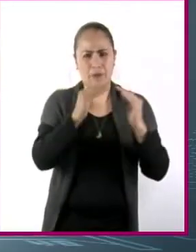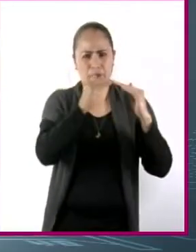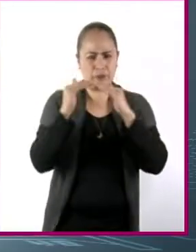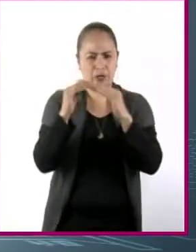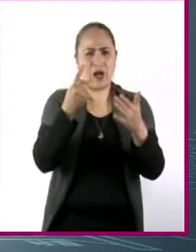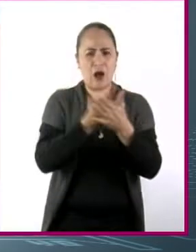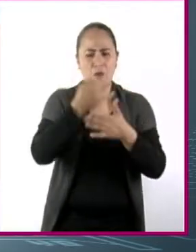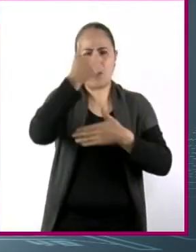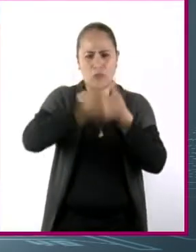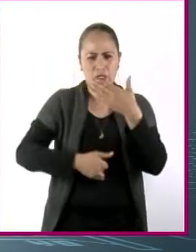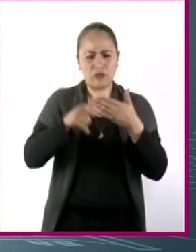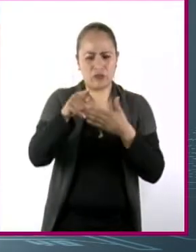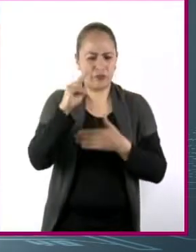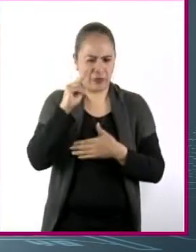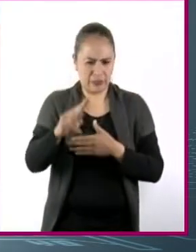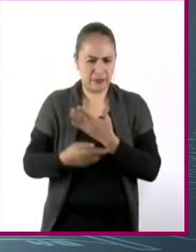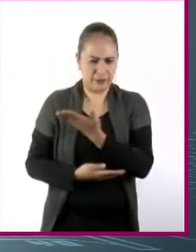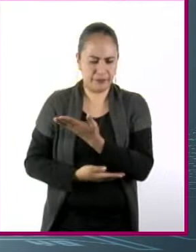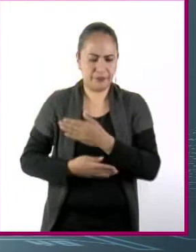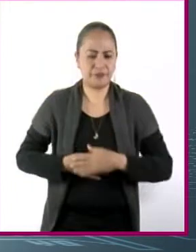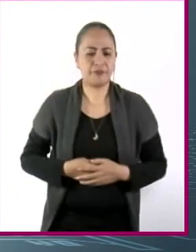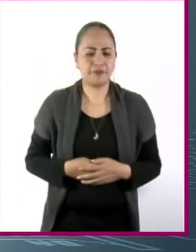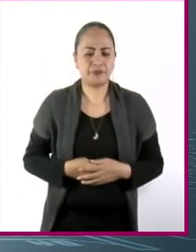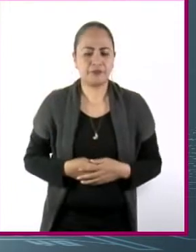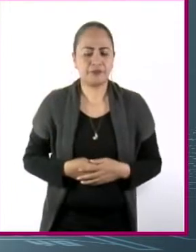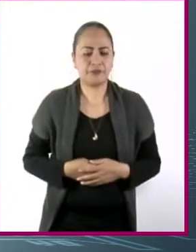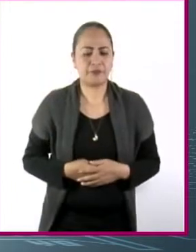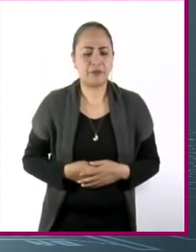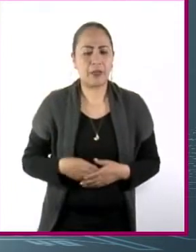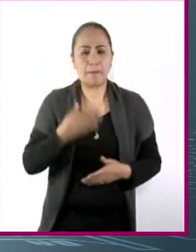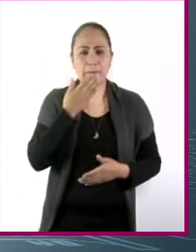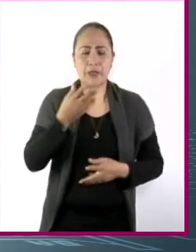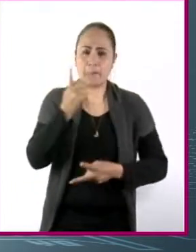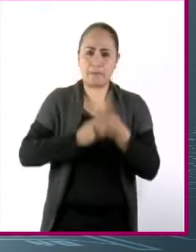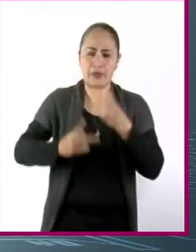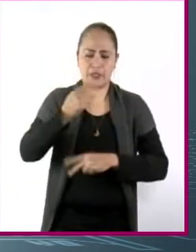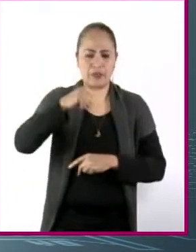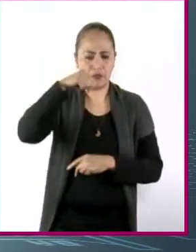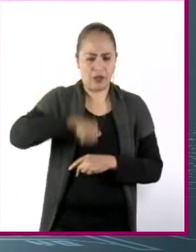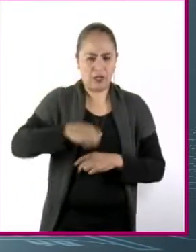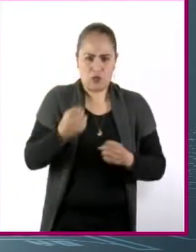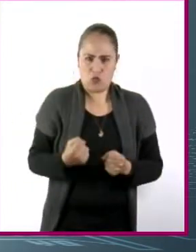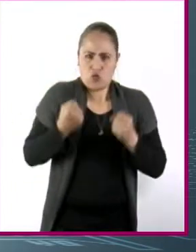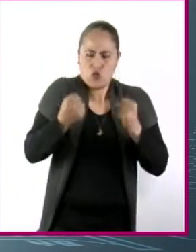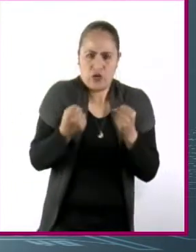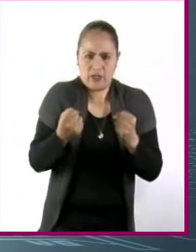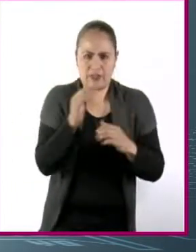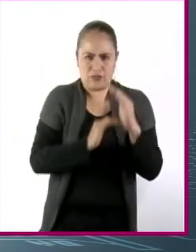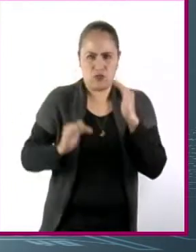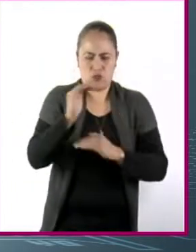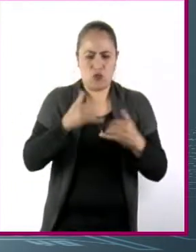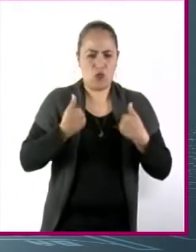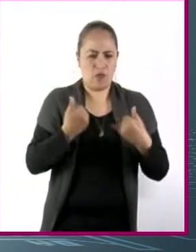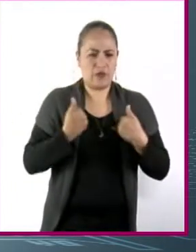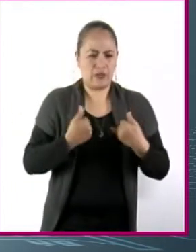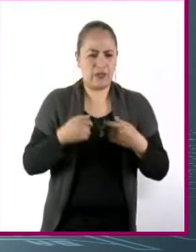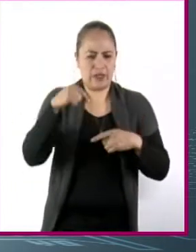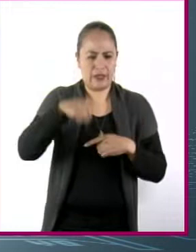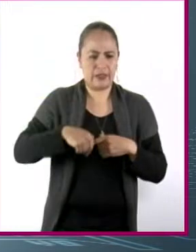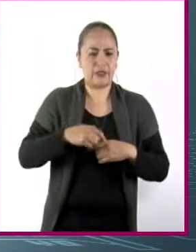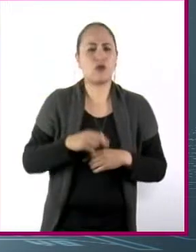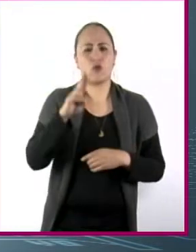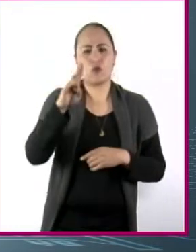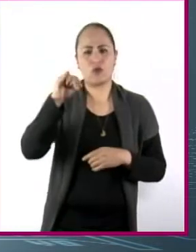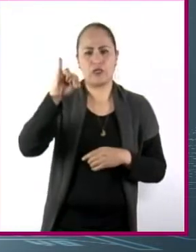U-Report. ¿Qué tal, amigas y amigos? Bienvenidos a este foro de empoderamiento y activismo juvenil organizado por U-Report México y